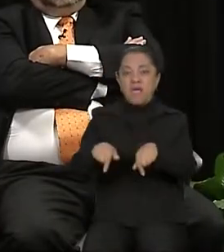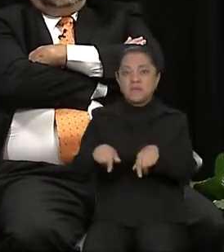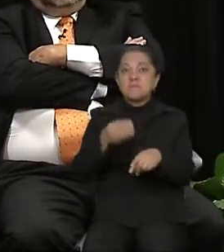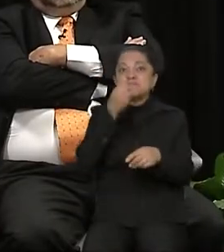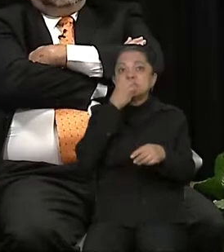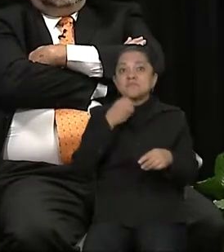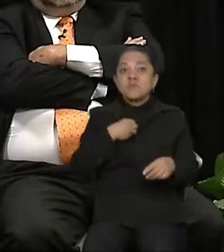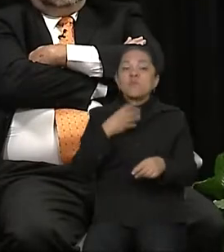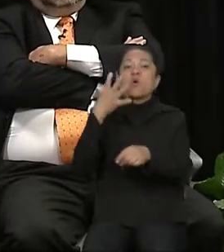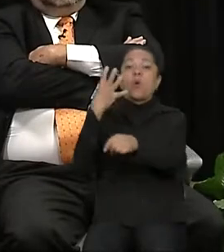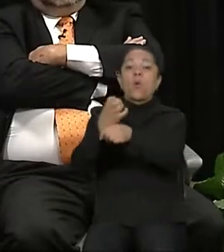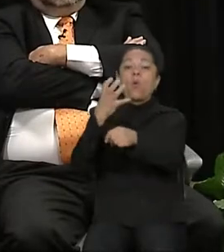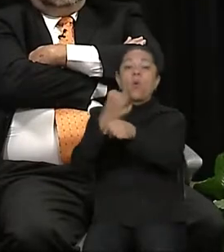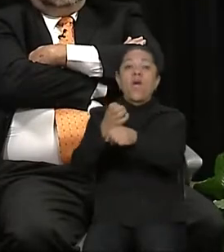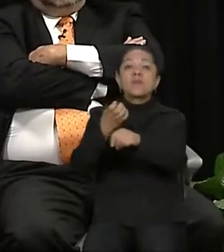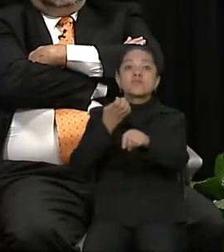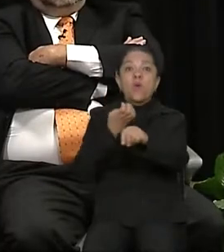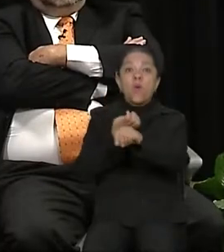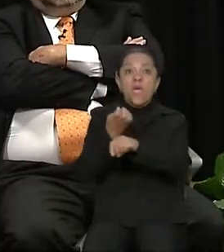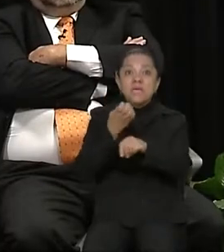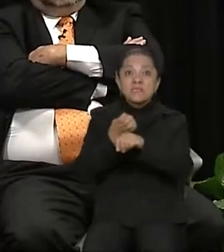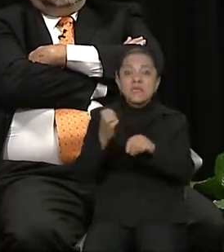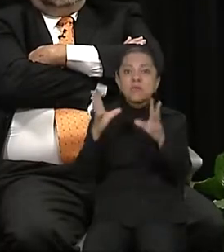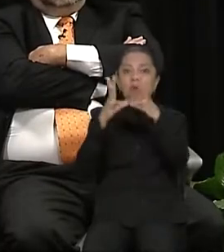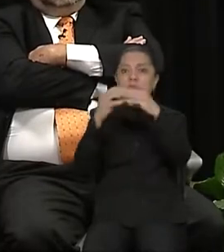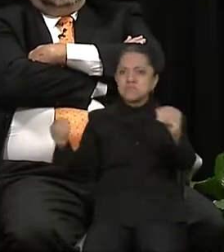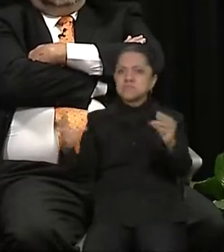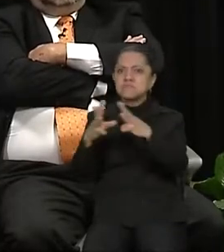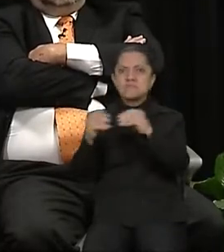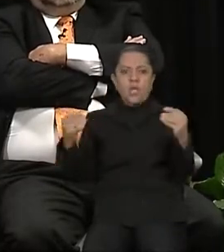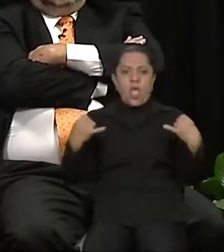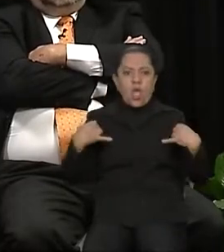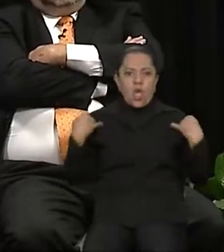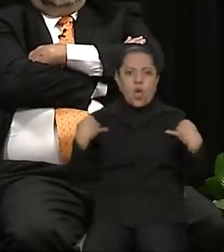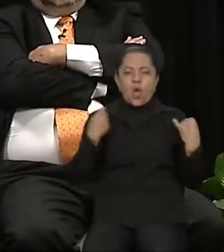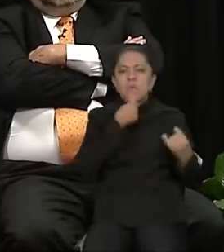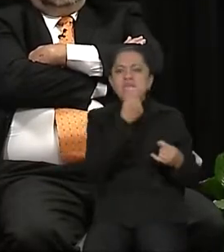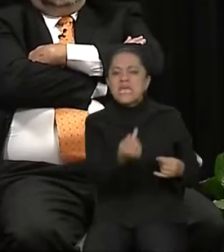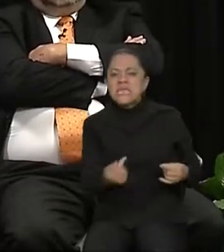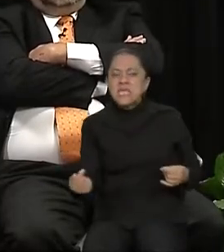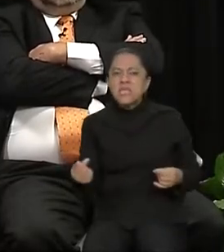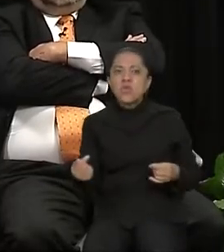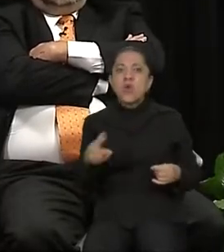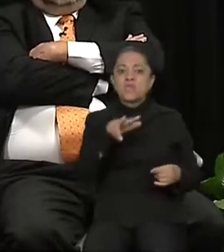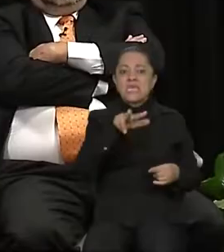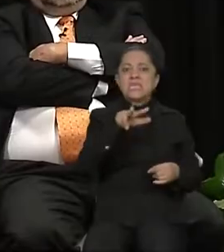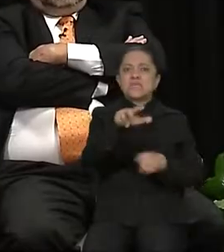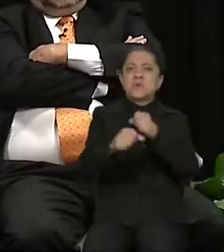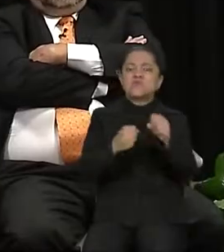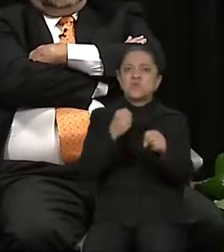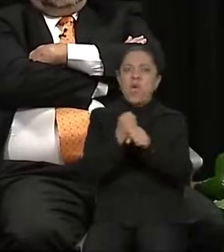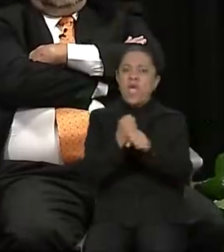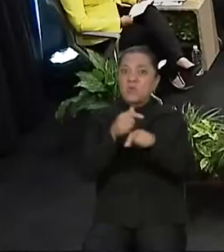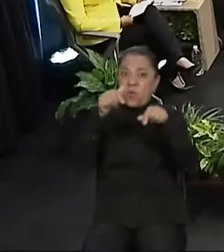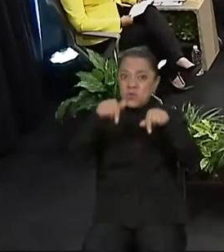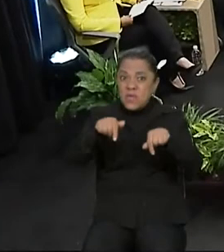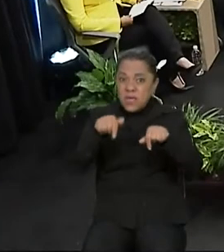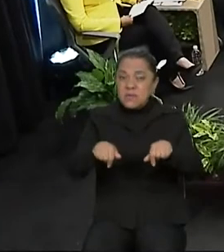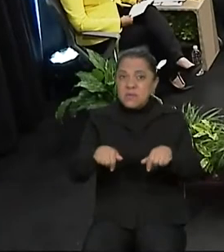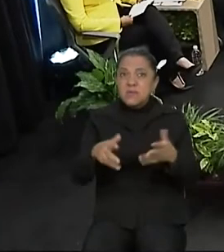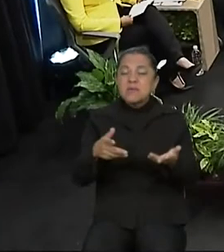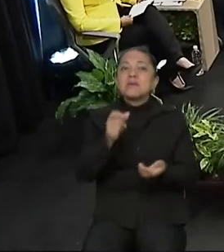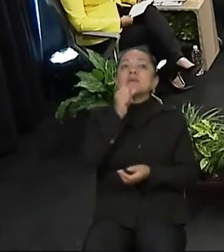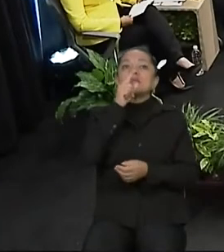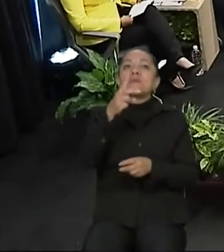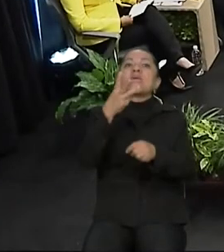en el cual desaparecen jóvenes y niños de 18 años. Somos también el tercer Estado